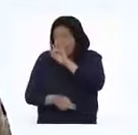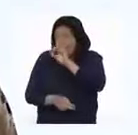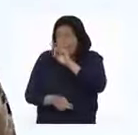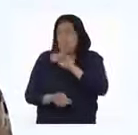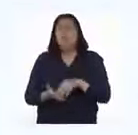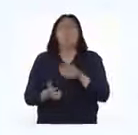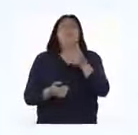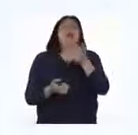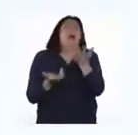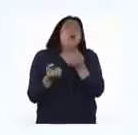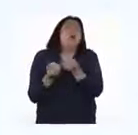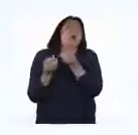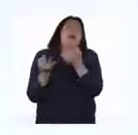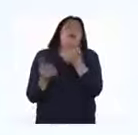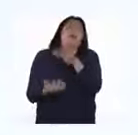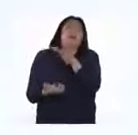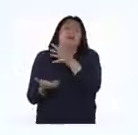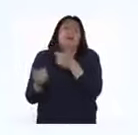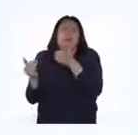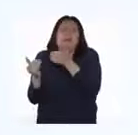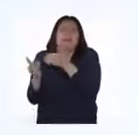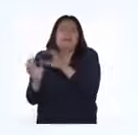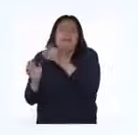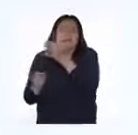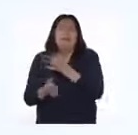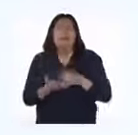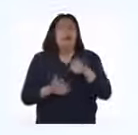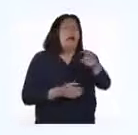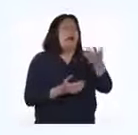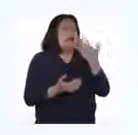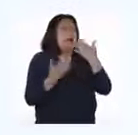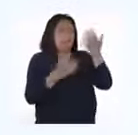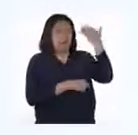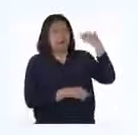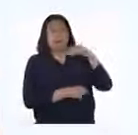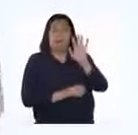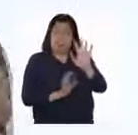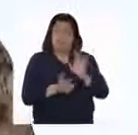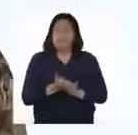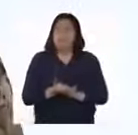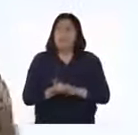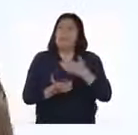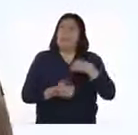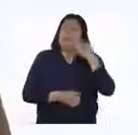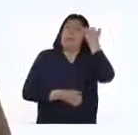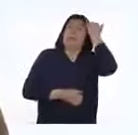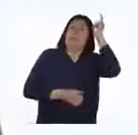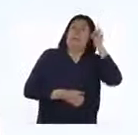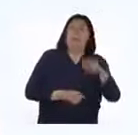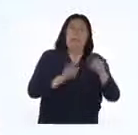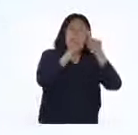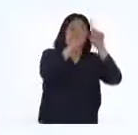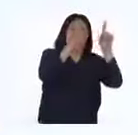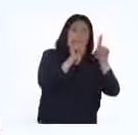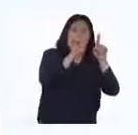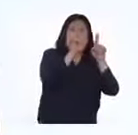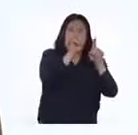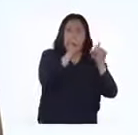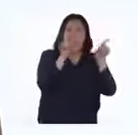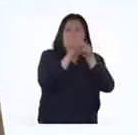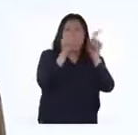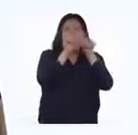valor aproximado. Entonces, ¿qué se te ocurre? Ah, ya. Lo que hablamos antes. Muy bien. Imaginar que en cada sector hay la misma